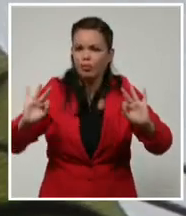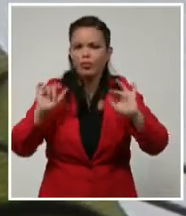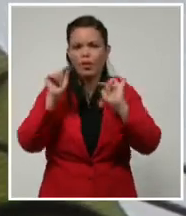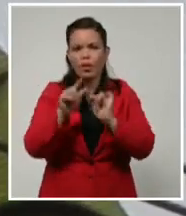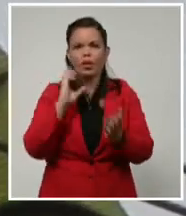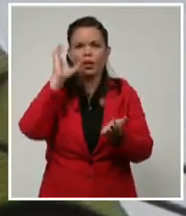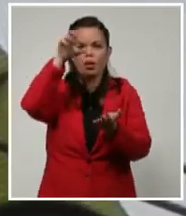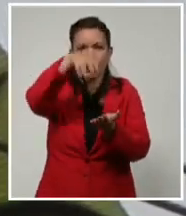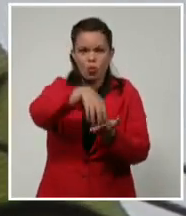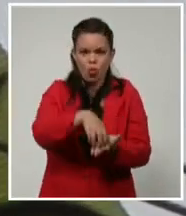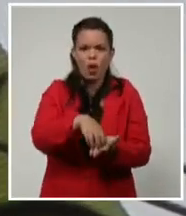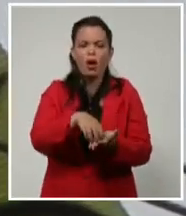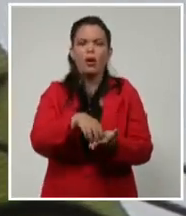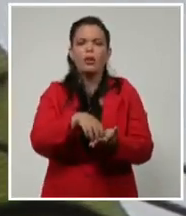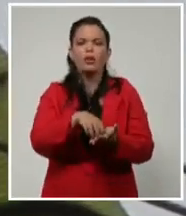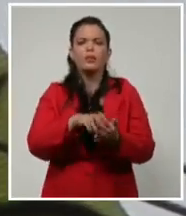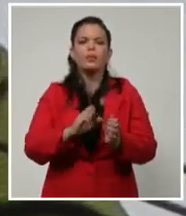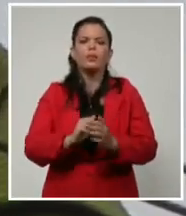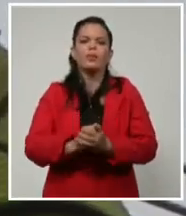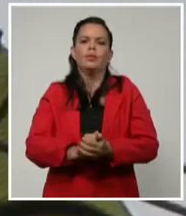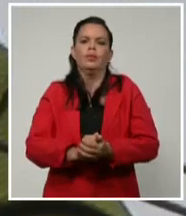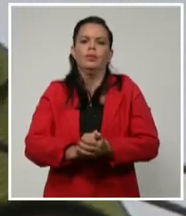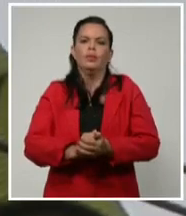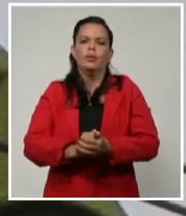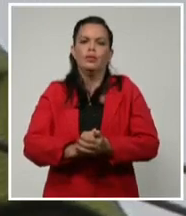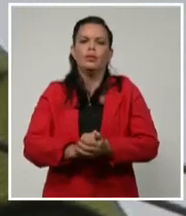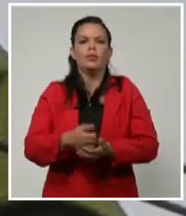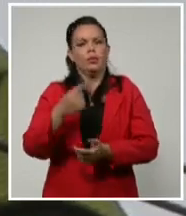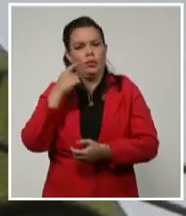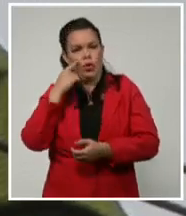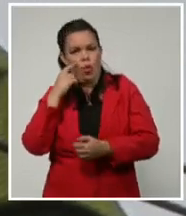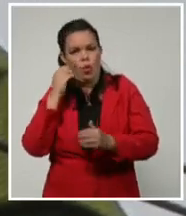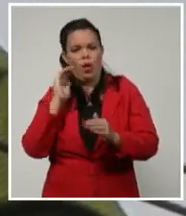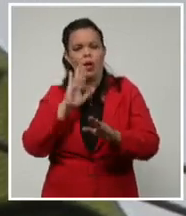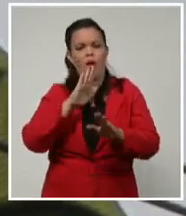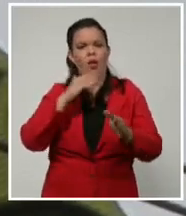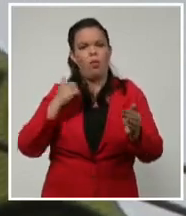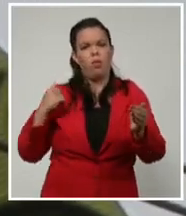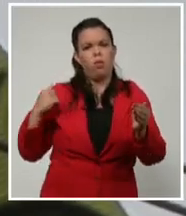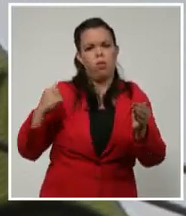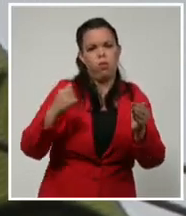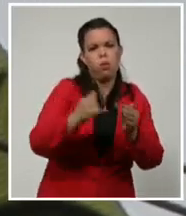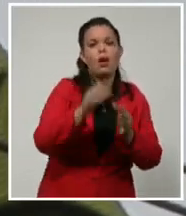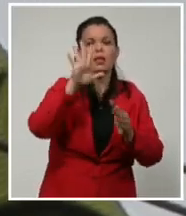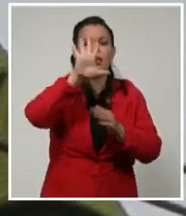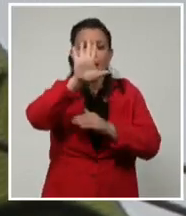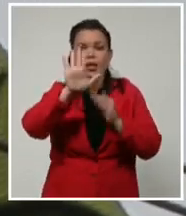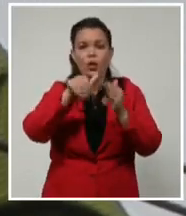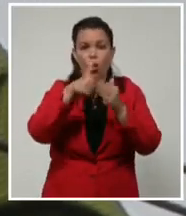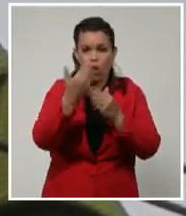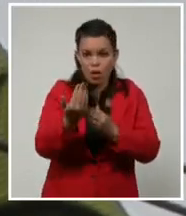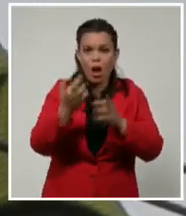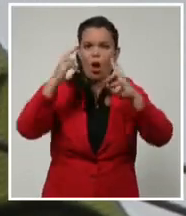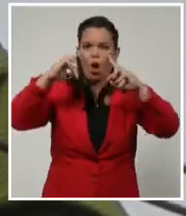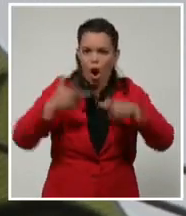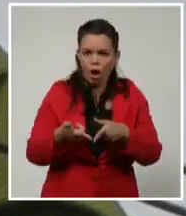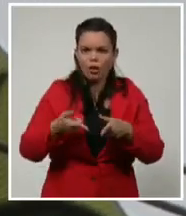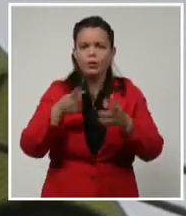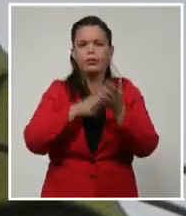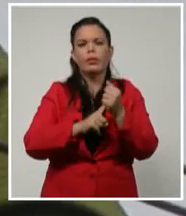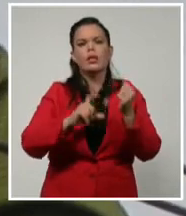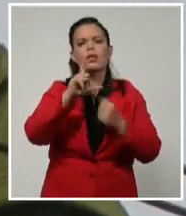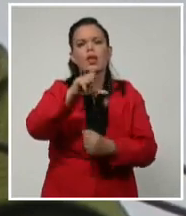psicopedagógico, para en las medidas que al quinto día se le haga de nuevo el PCR a todos, tanto trabajadores como